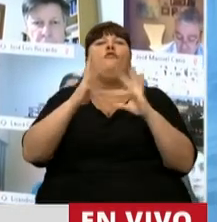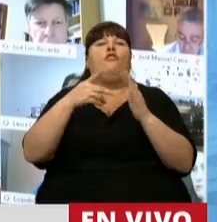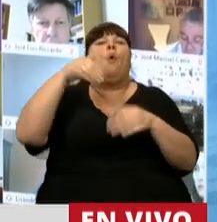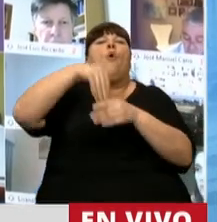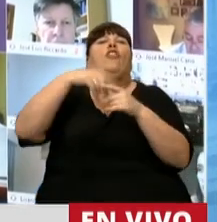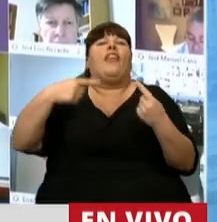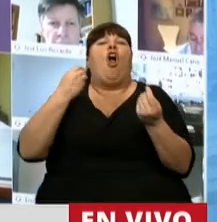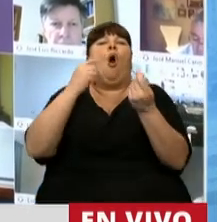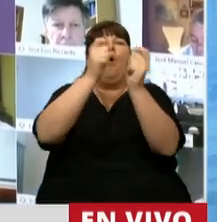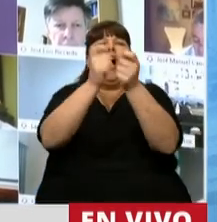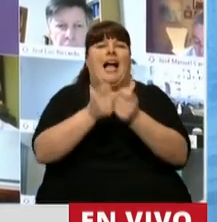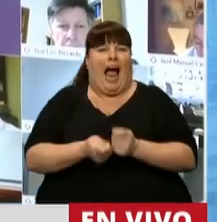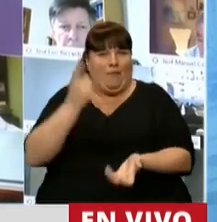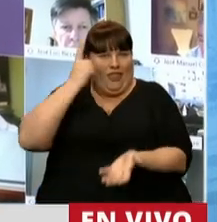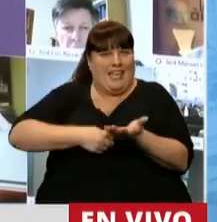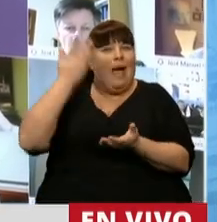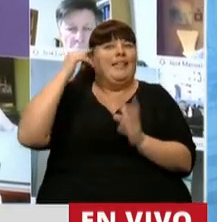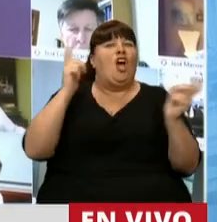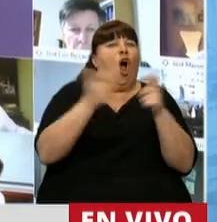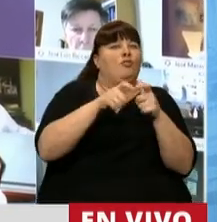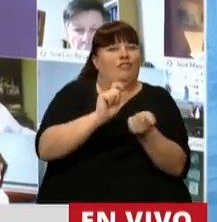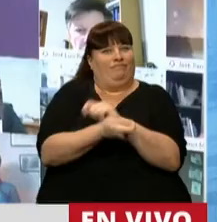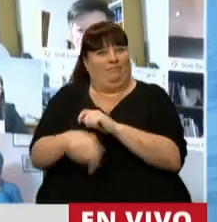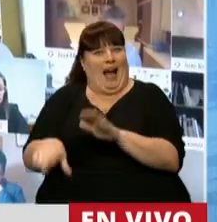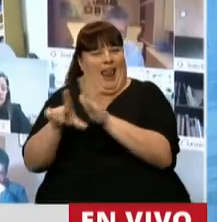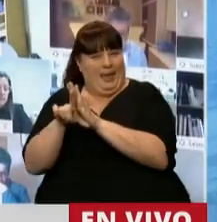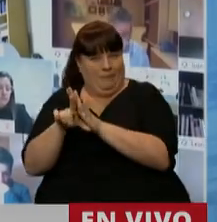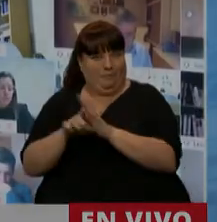es lo que estamos votando y cómo se ha modificado el dictamen original de la comisión.